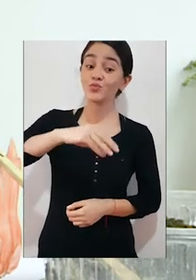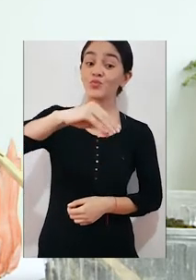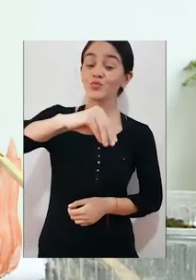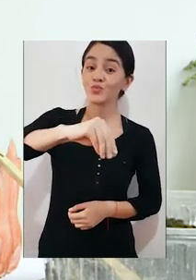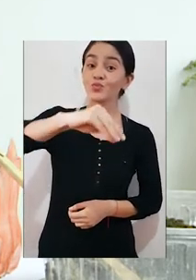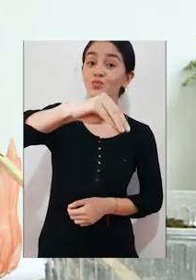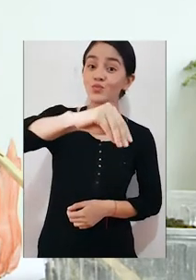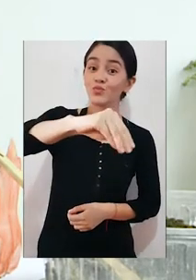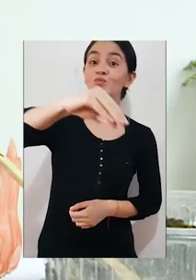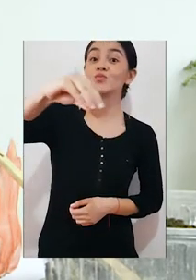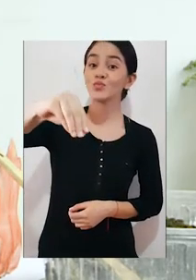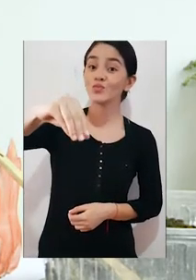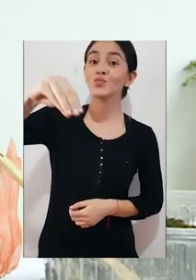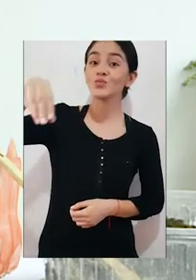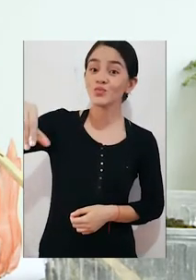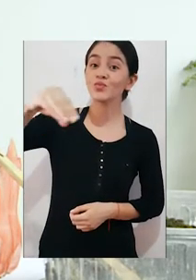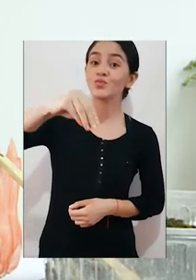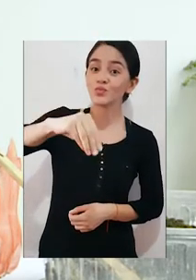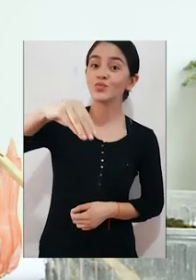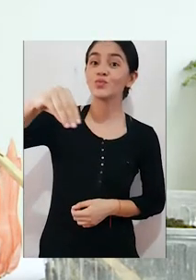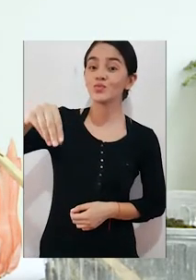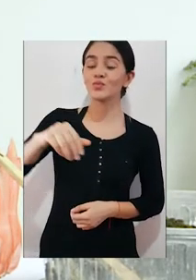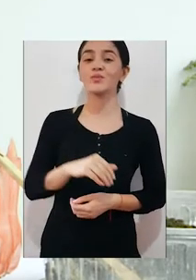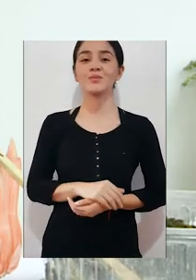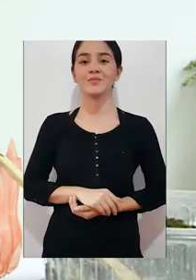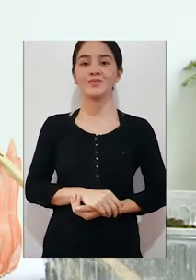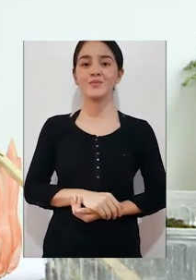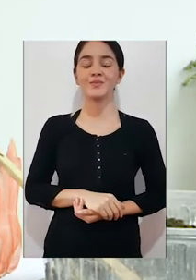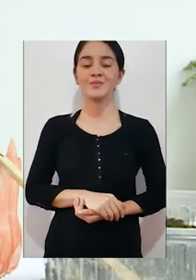en cada uno de los vasos.